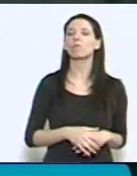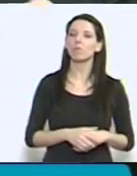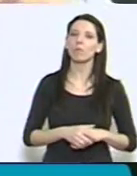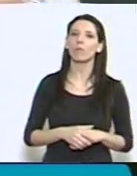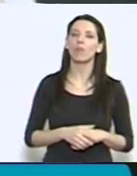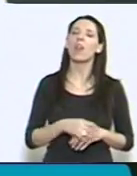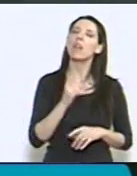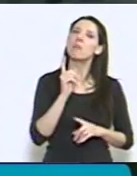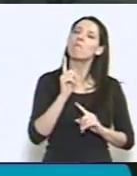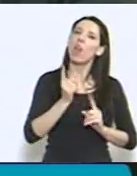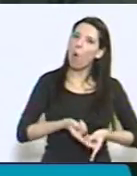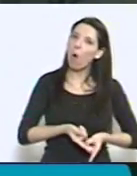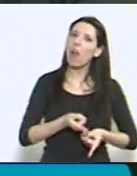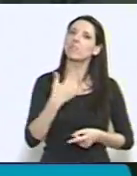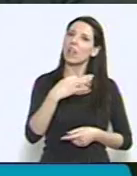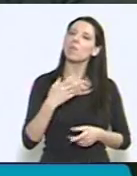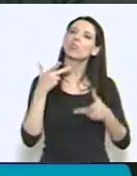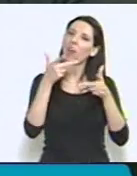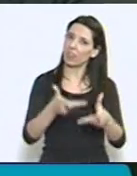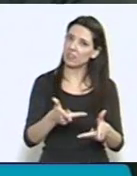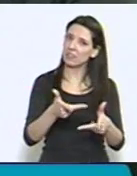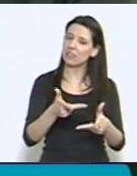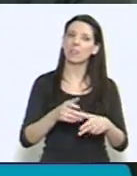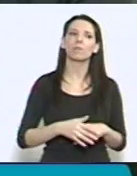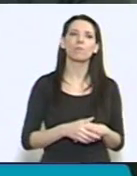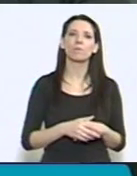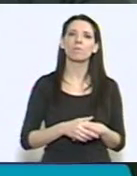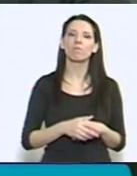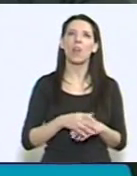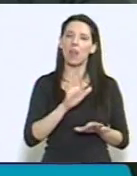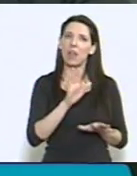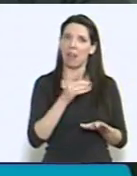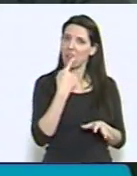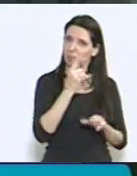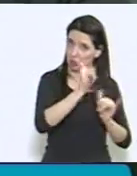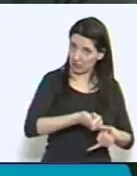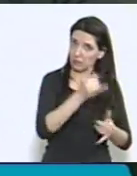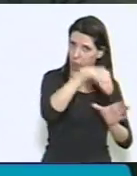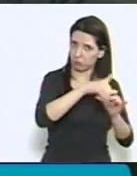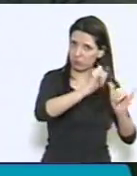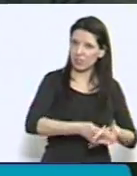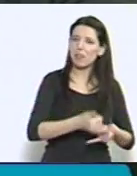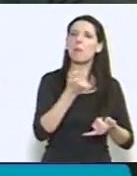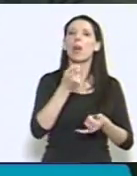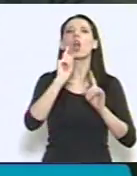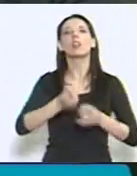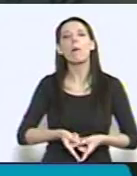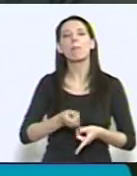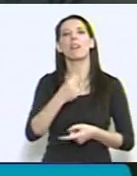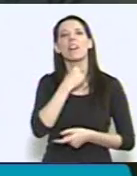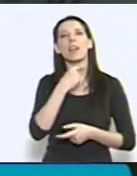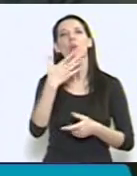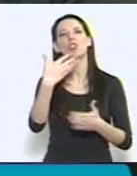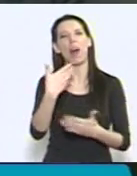debemos decir que no quisiéramos dejar pasar esta oportunidad máxima, pocos